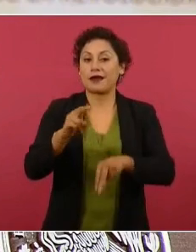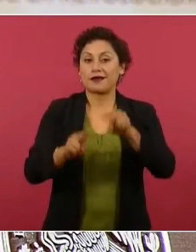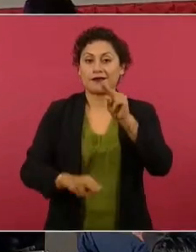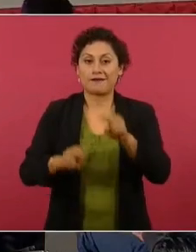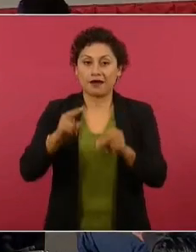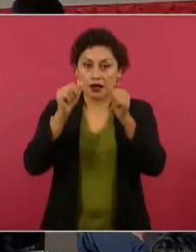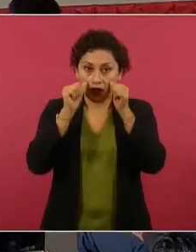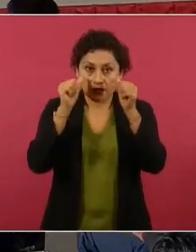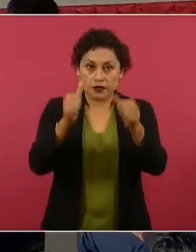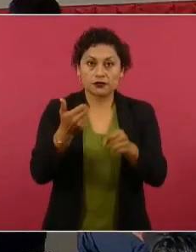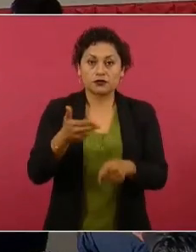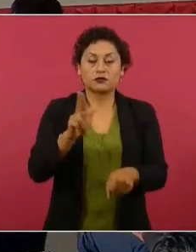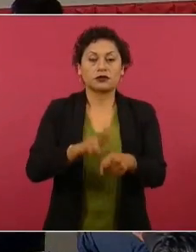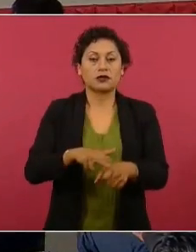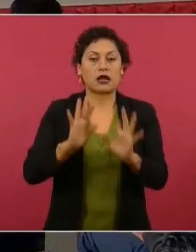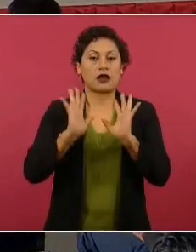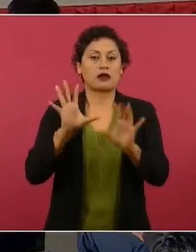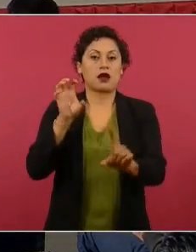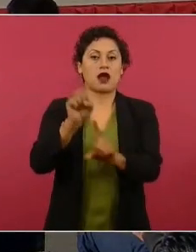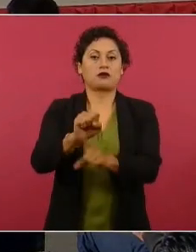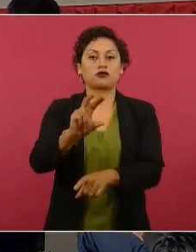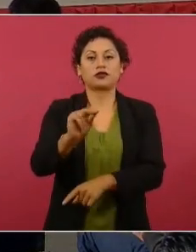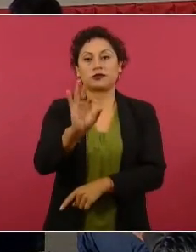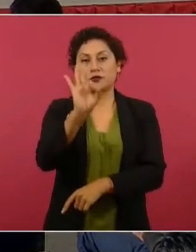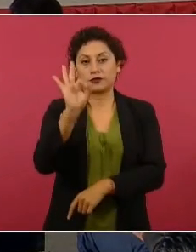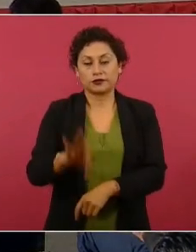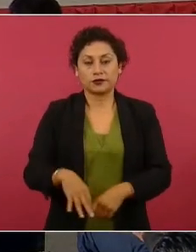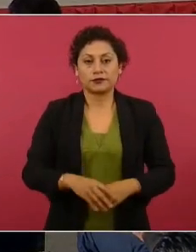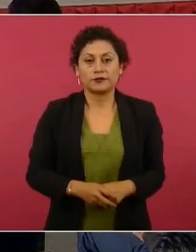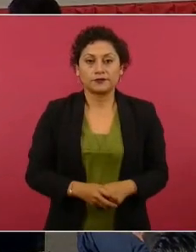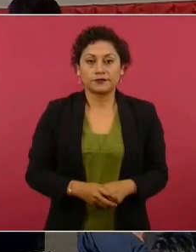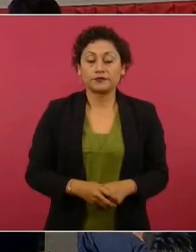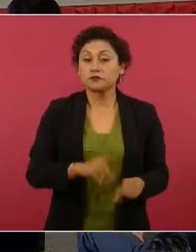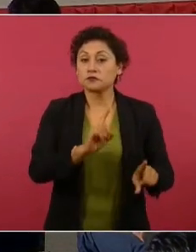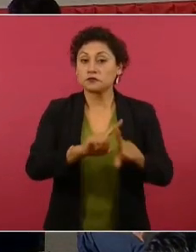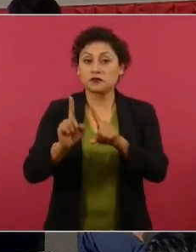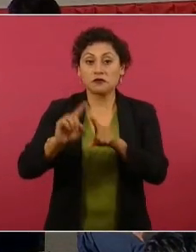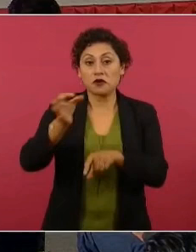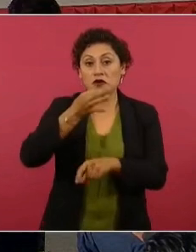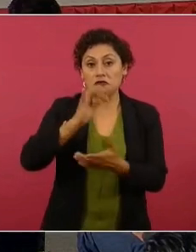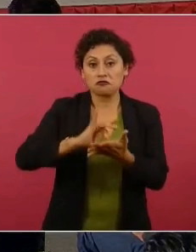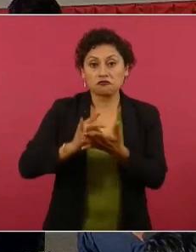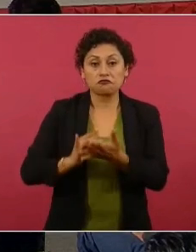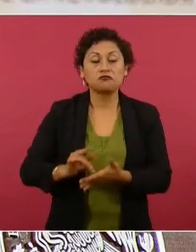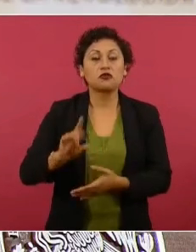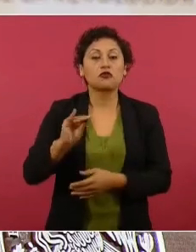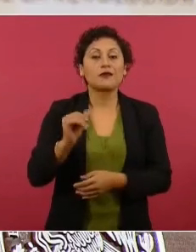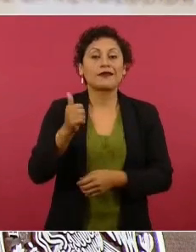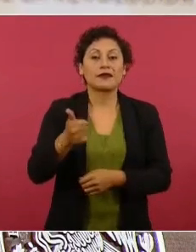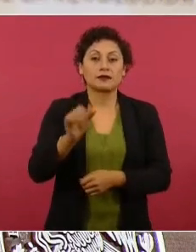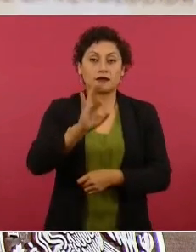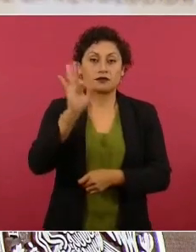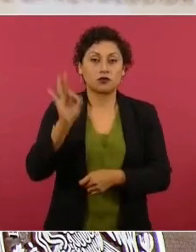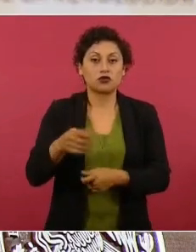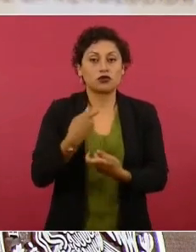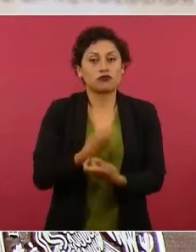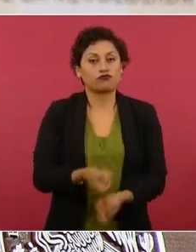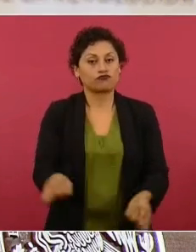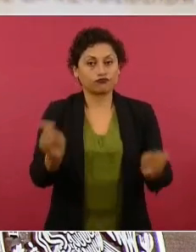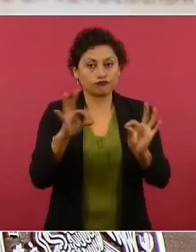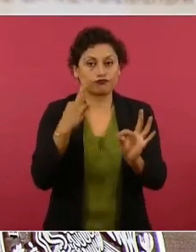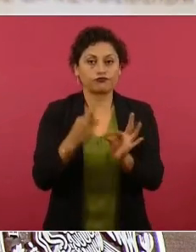donde ya se cuenta con un 80 por ciento de avance. El abasto de medicamentos alcanzó esta semana un 96 por ciento de recetas surtidas